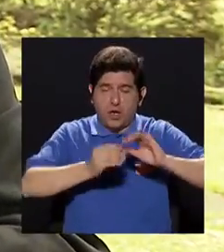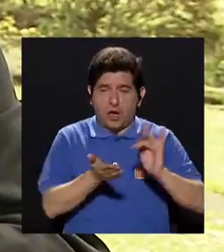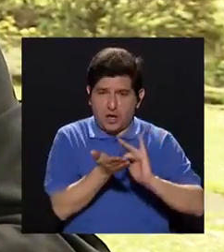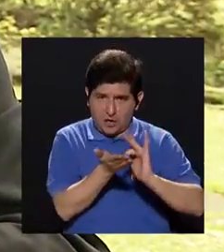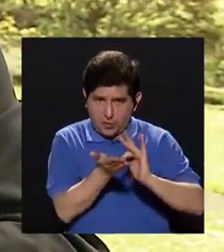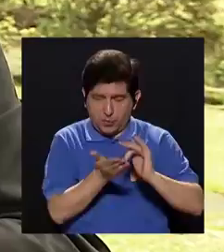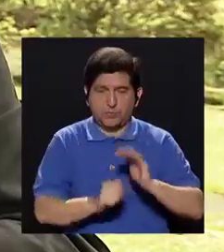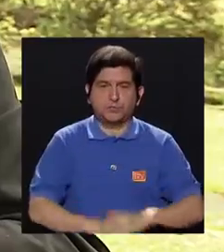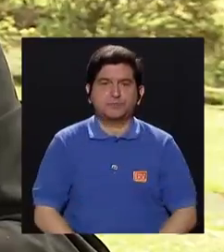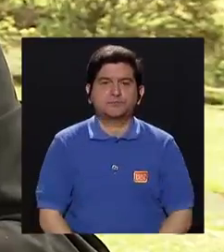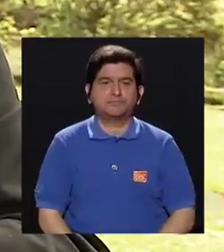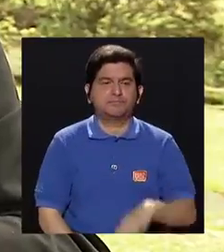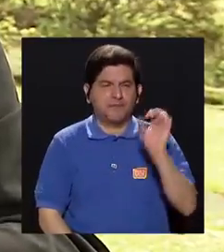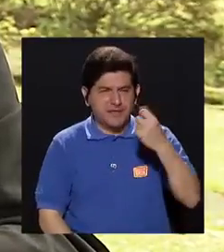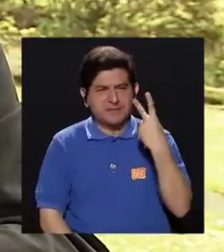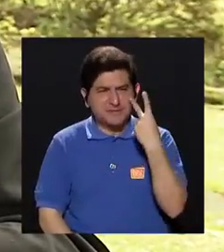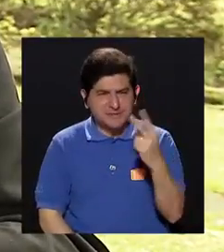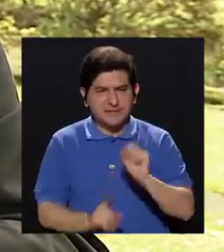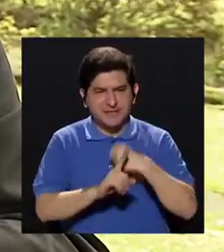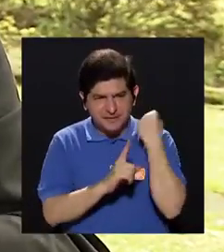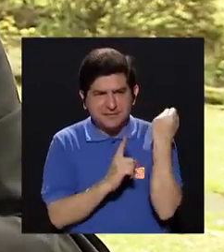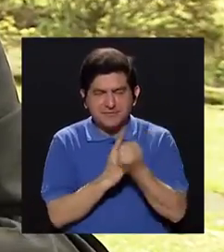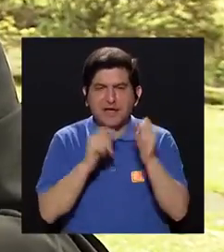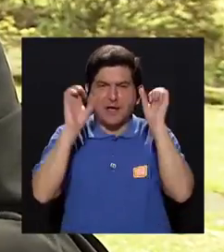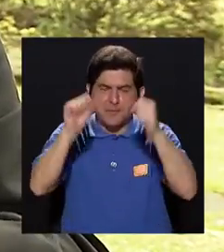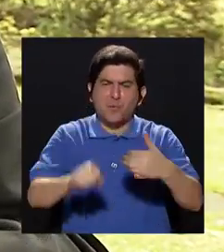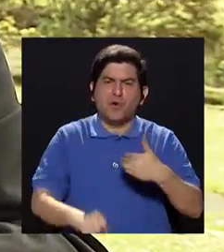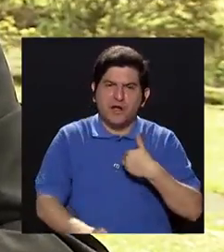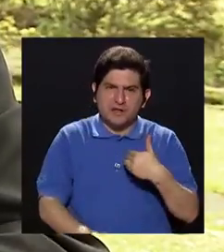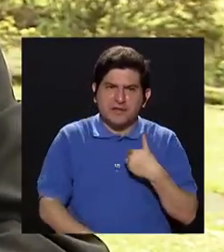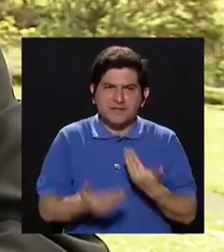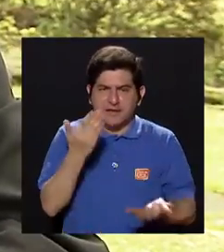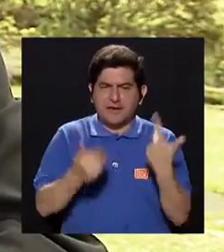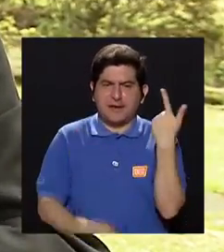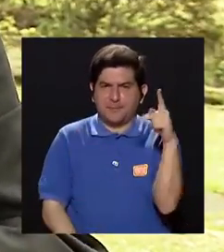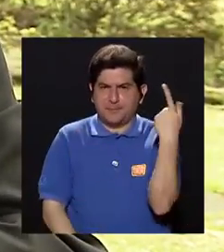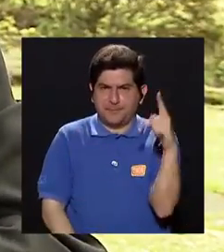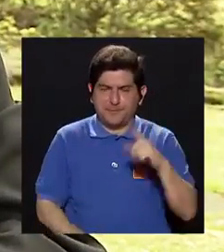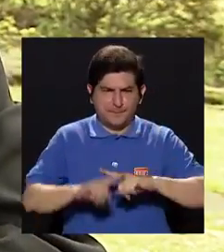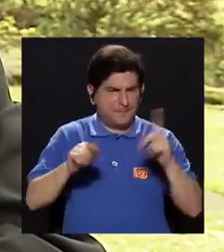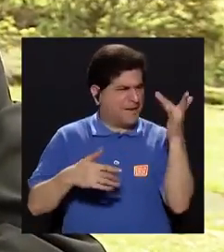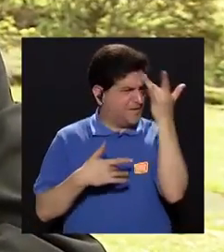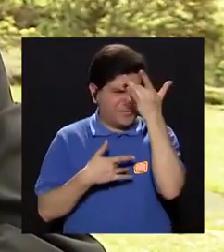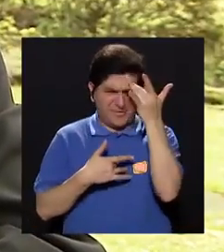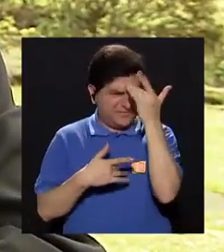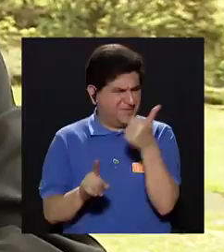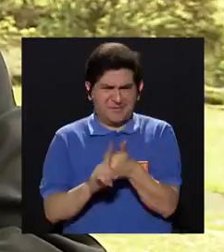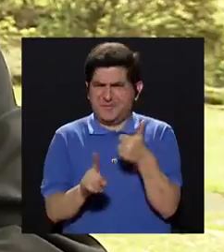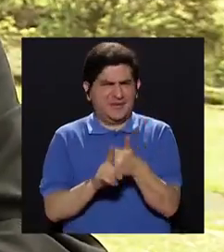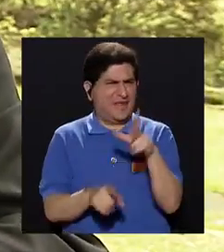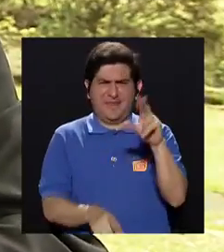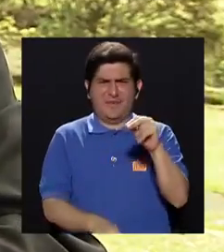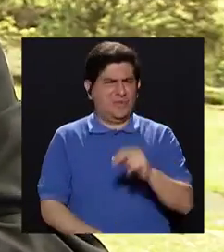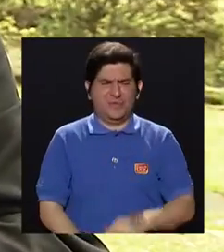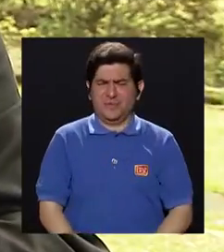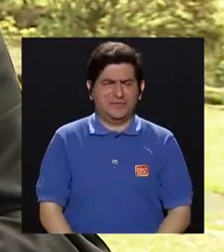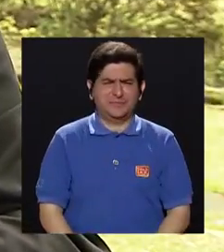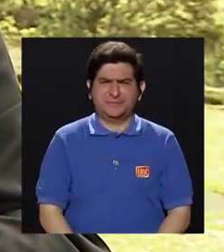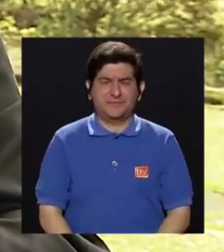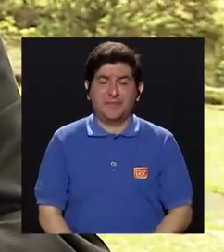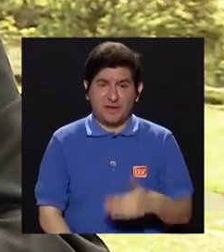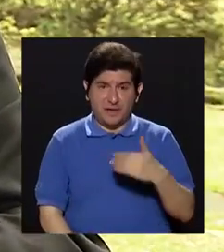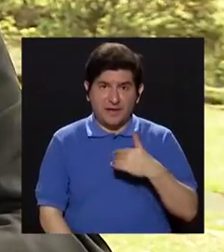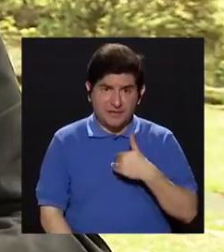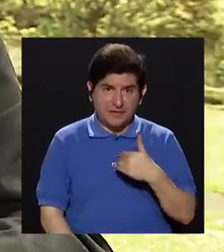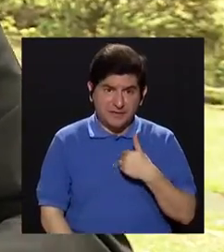en ese sentido, sí se ve como una condición que puede tener más riesgos, pero no una enfermedad per se, no. ¿Cuándo? Porque tenemos la